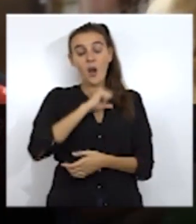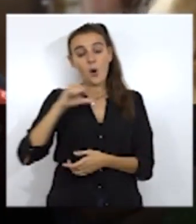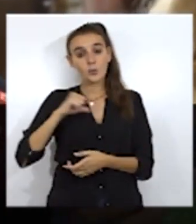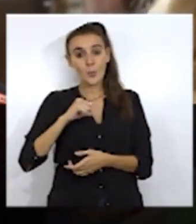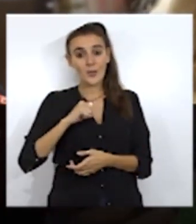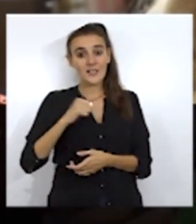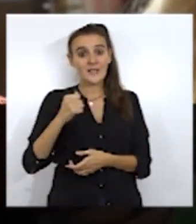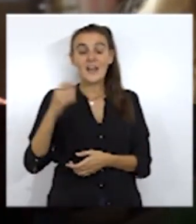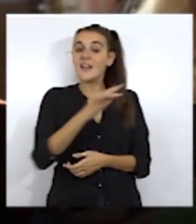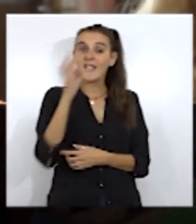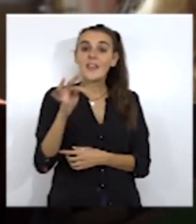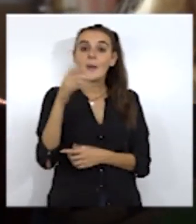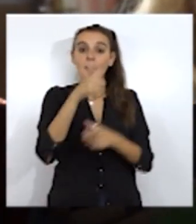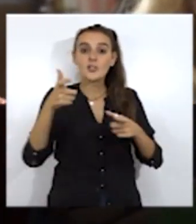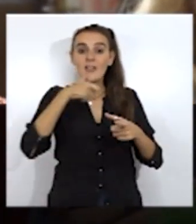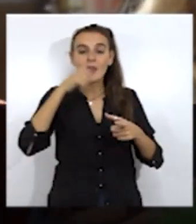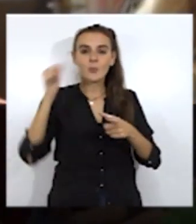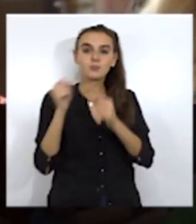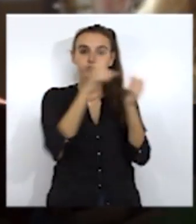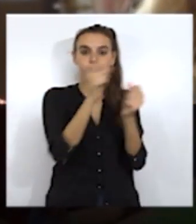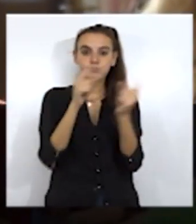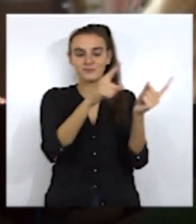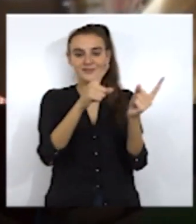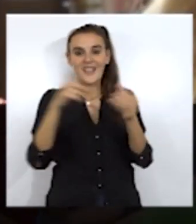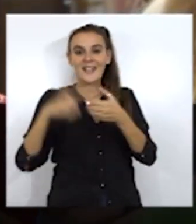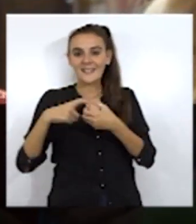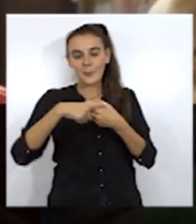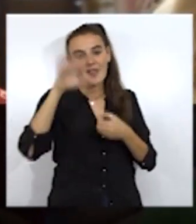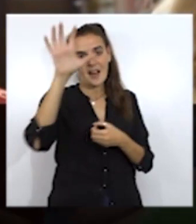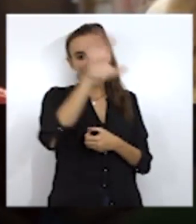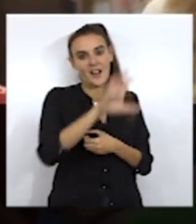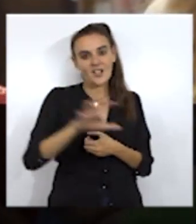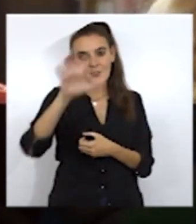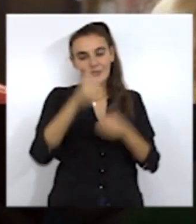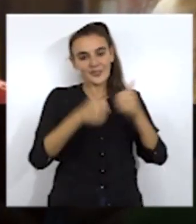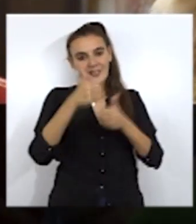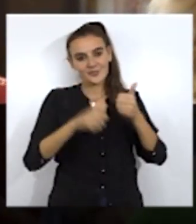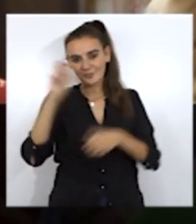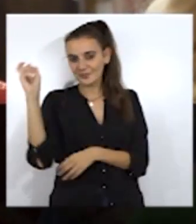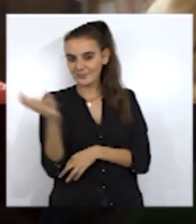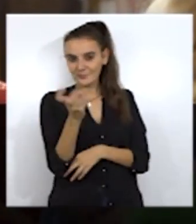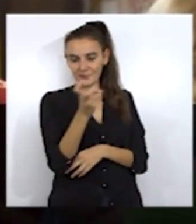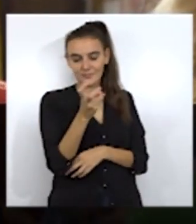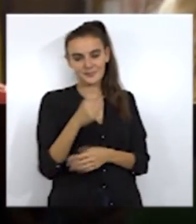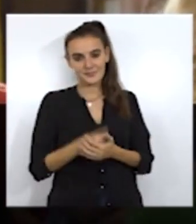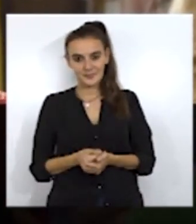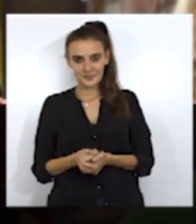autónomas y también damos la posibilidad a los nuestros a que participen en las convocatorias que salen en otras